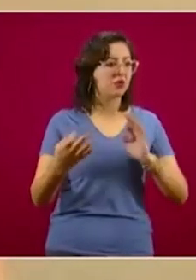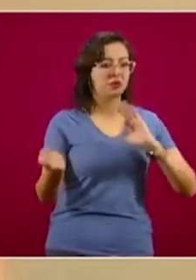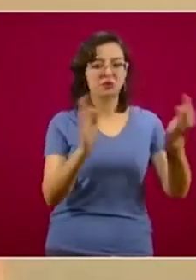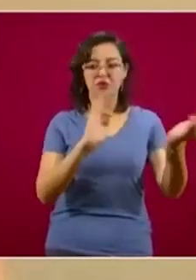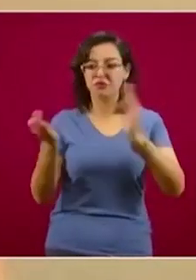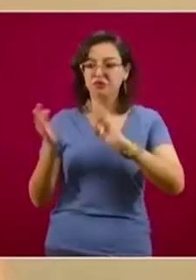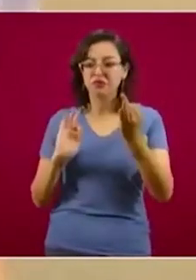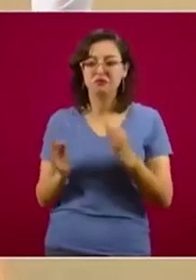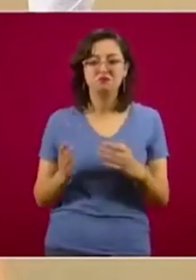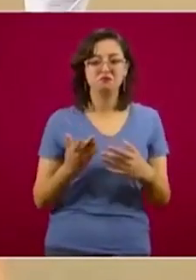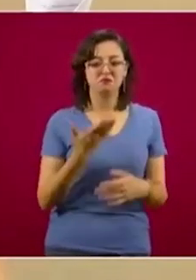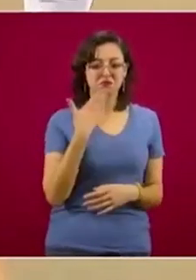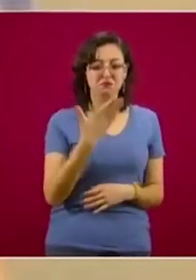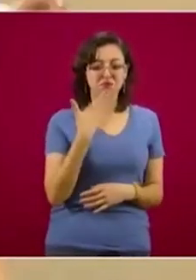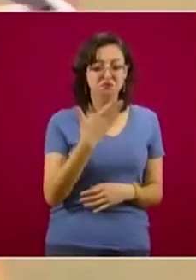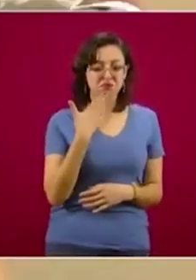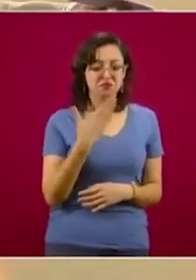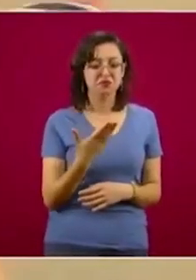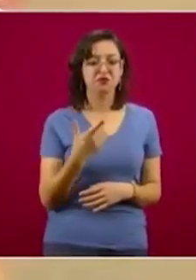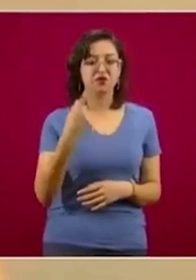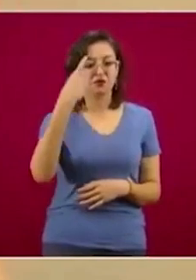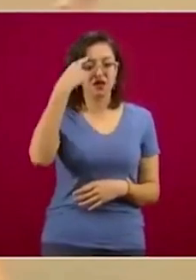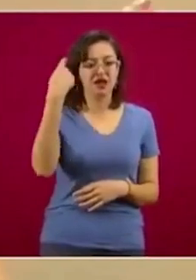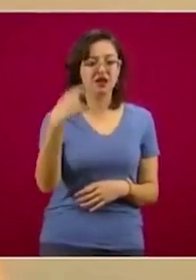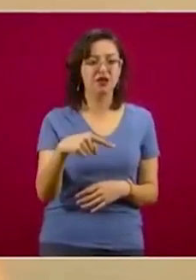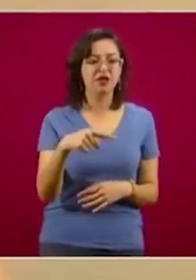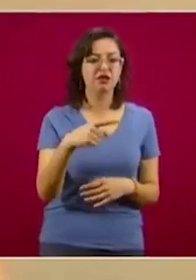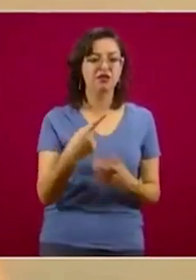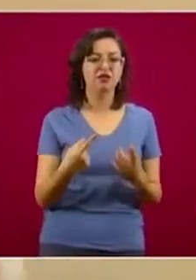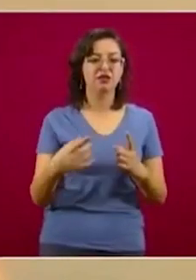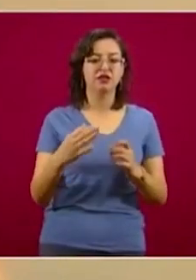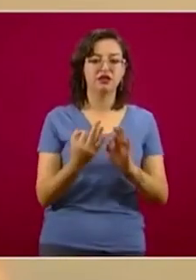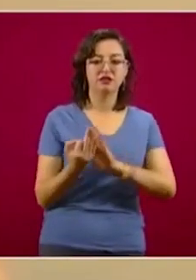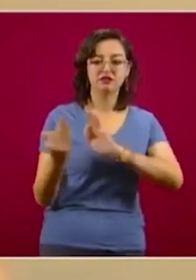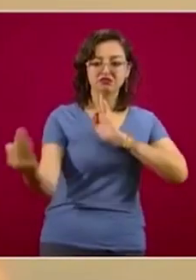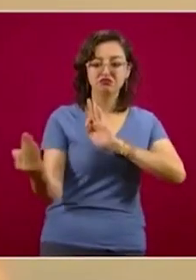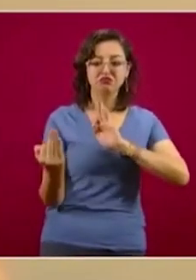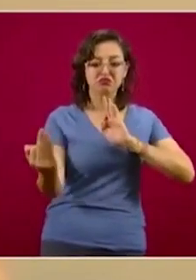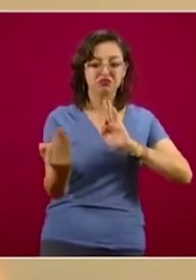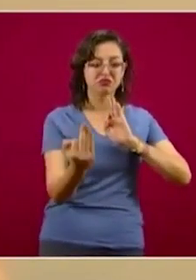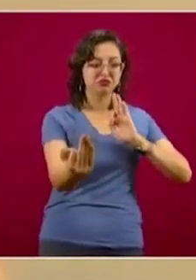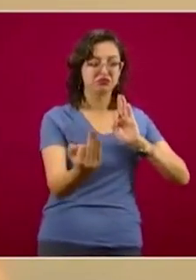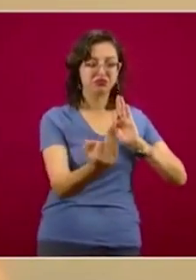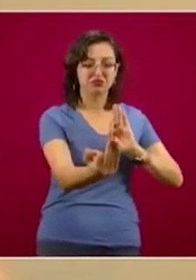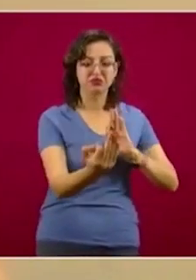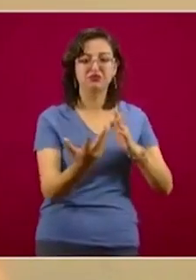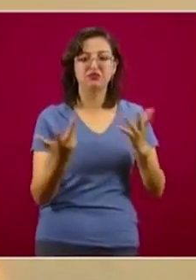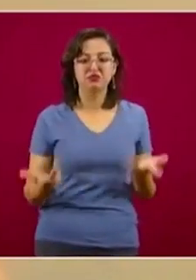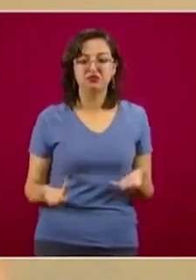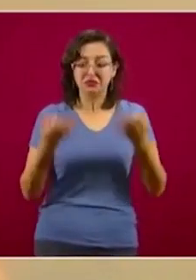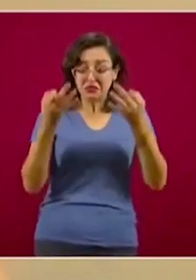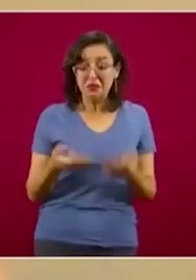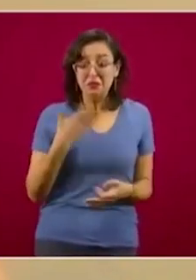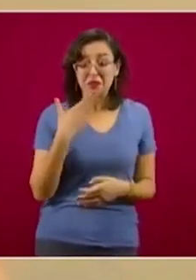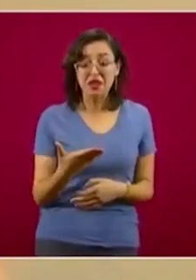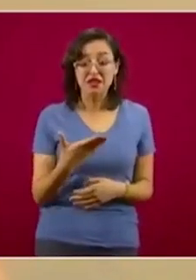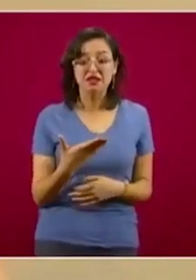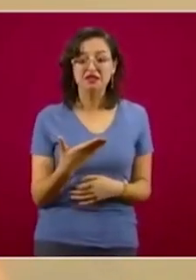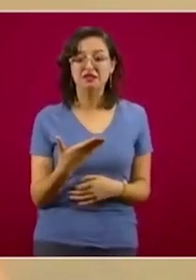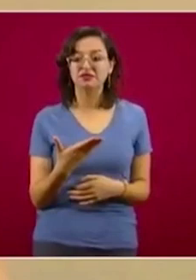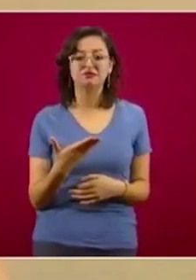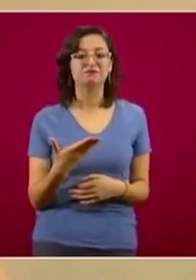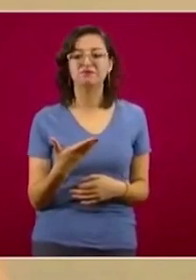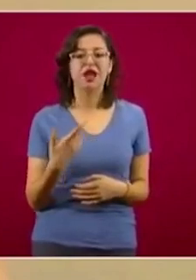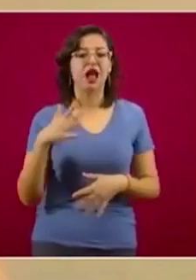necesariamente para tener mucha amplitud, una sana distancia adecuada. Y generalmente en los salones de